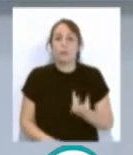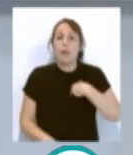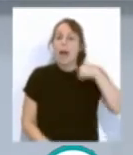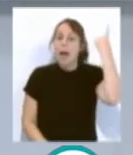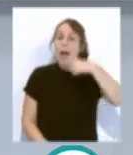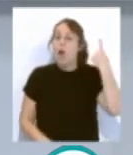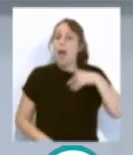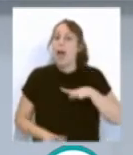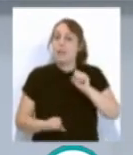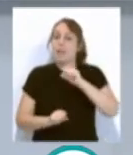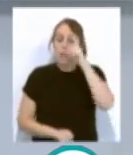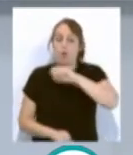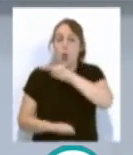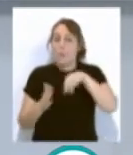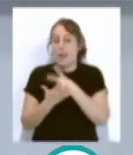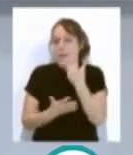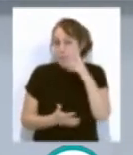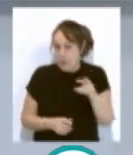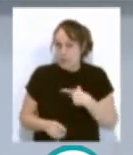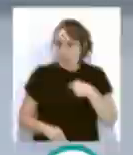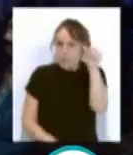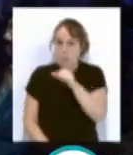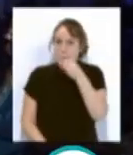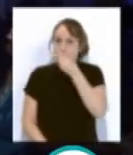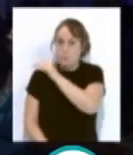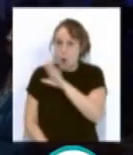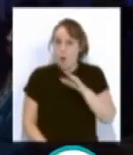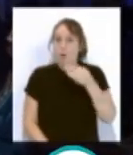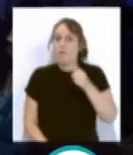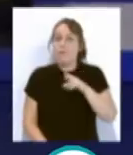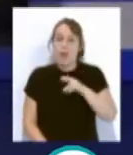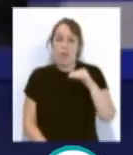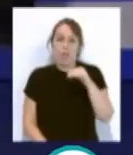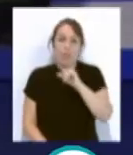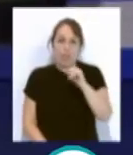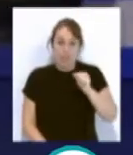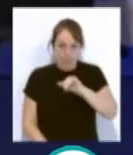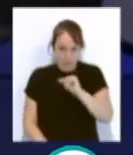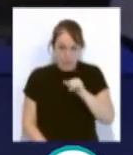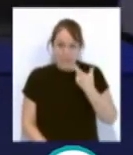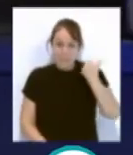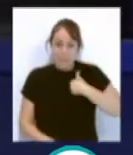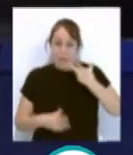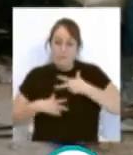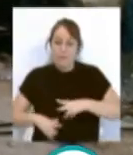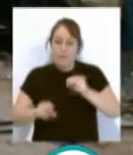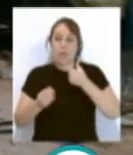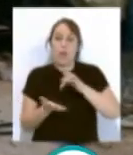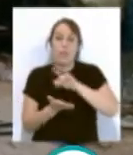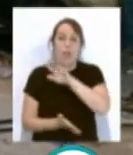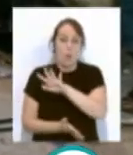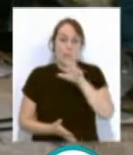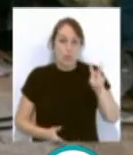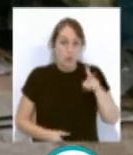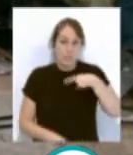Caracola de Alcance 2020 y presenta la mejor película. Concluye así la edición número 52 del Festival de Cine Documental, que se ha